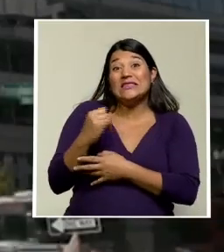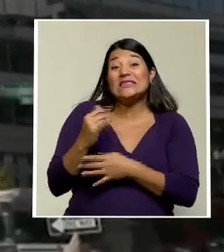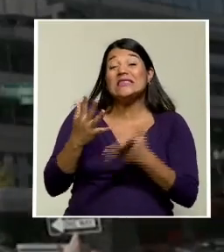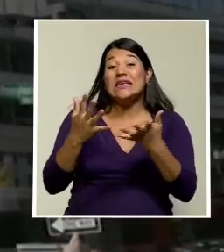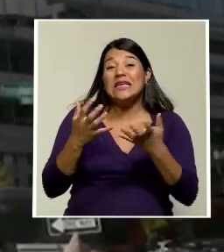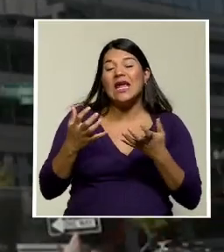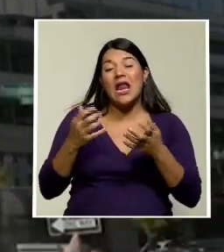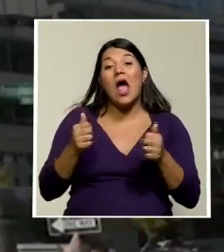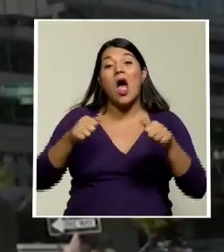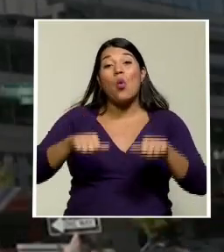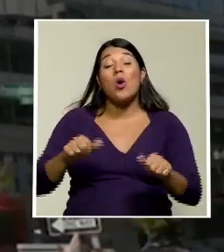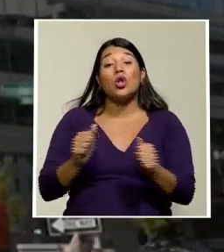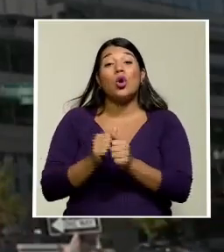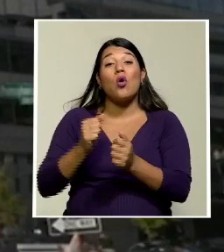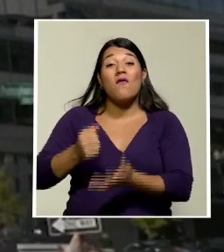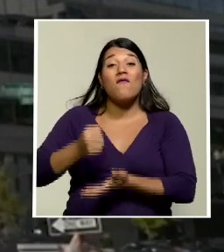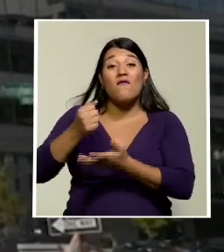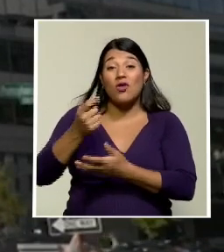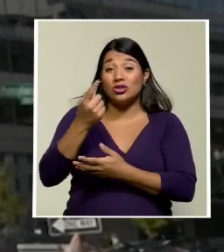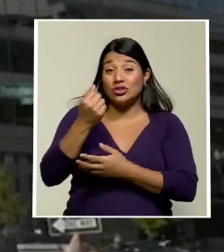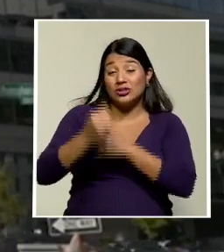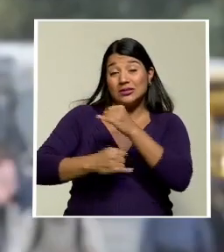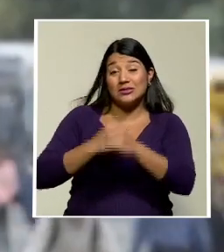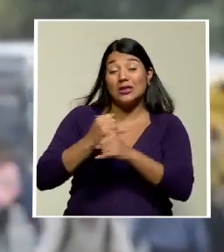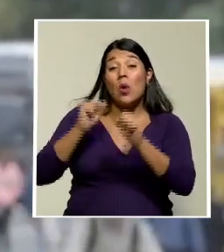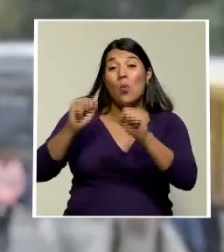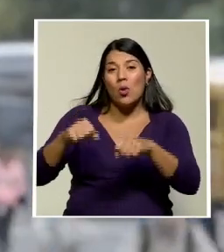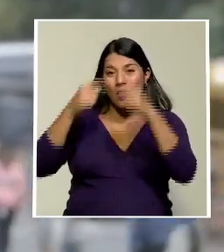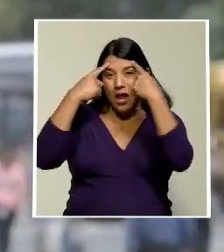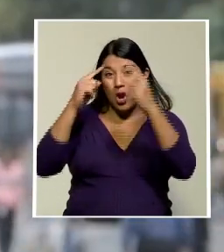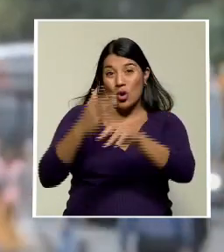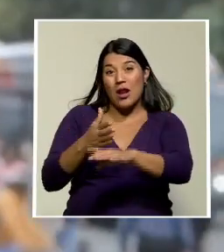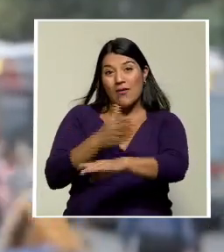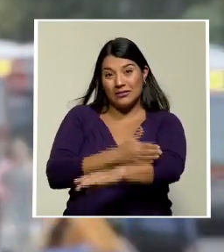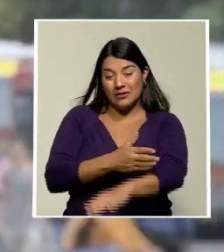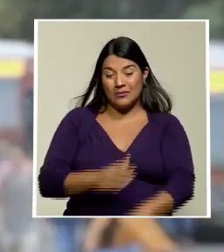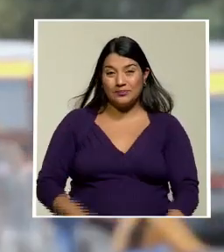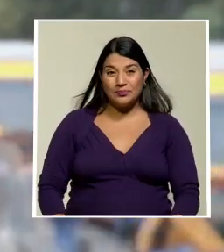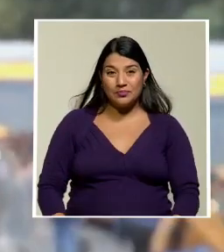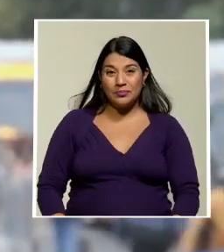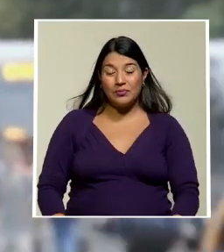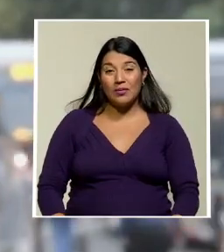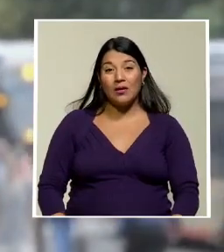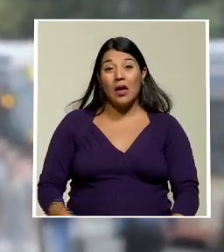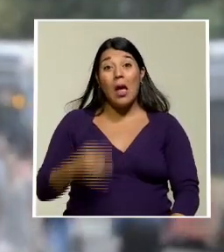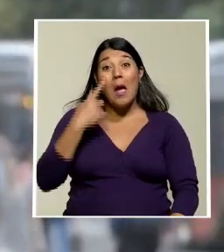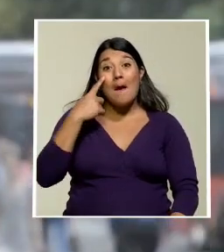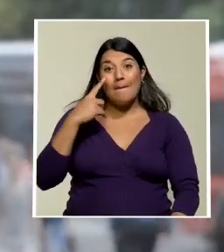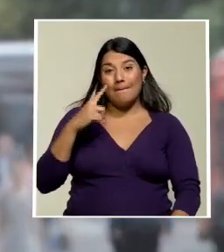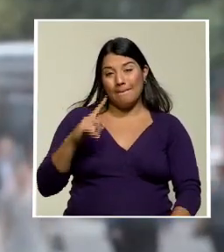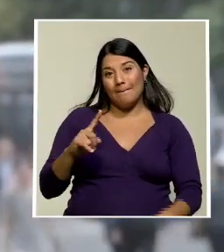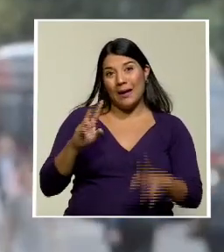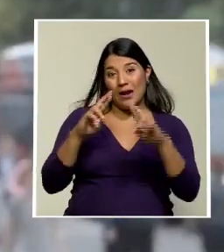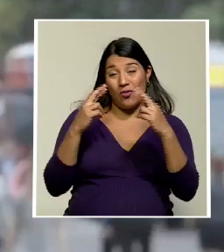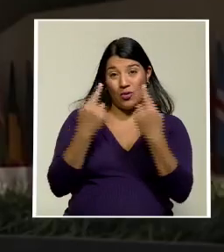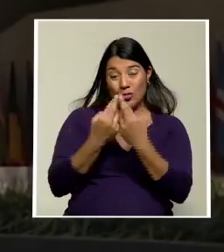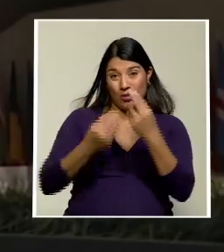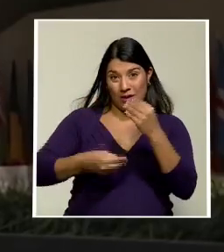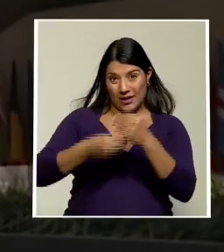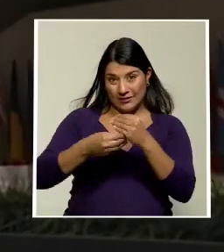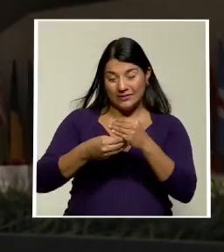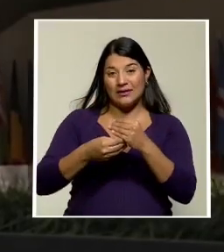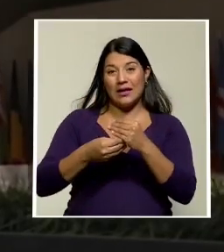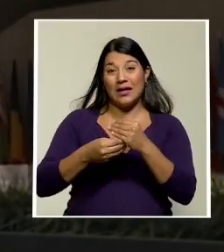Internacional logren avanzar tal y como son sus aspiraciones para lo que son estas sesiones extraordinarias